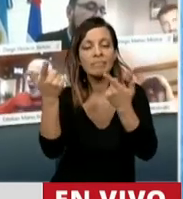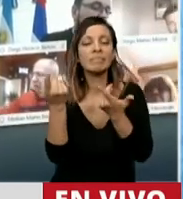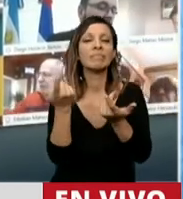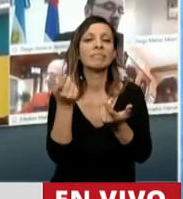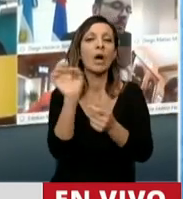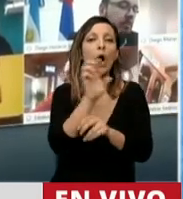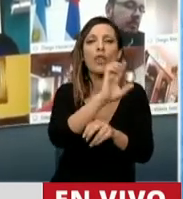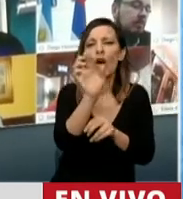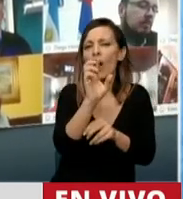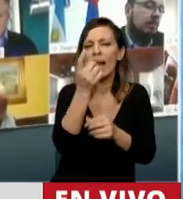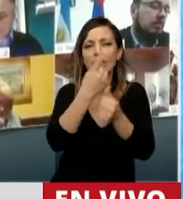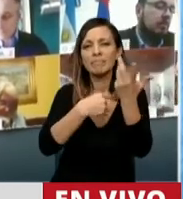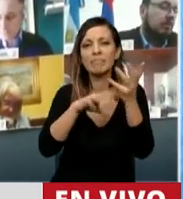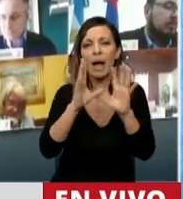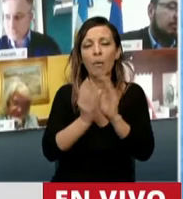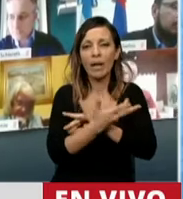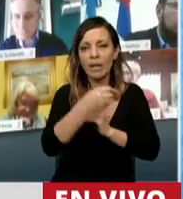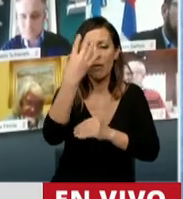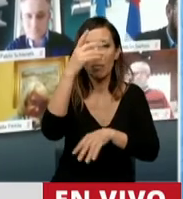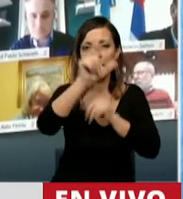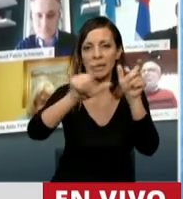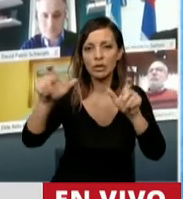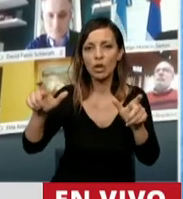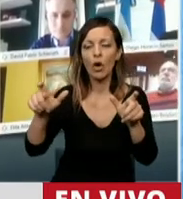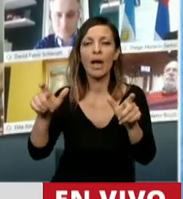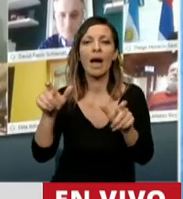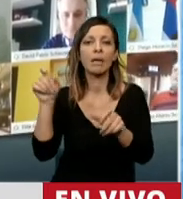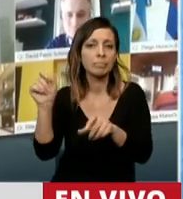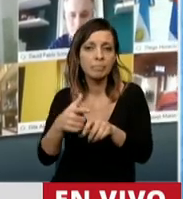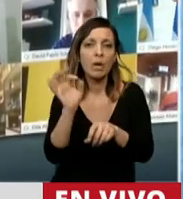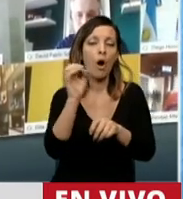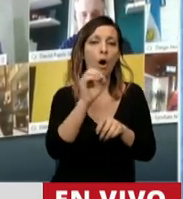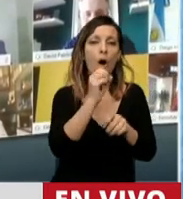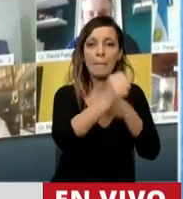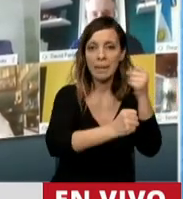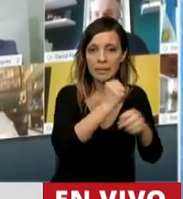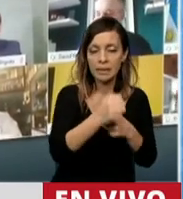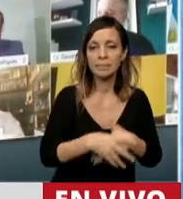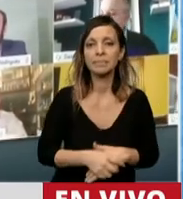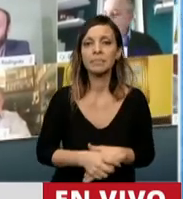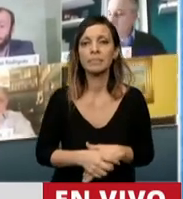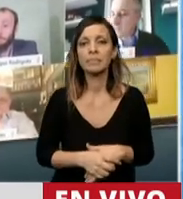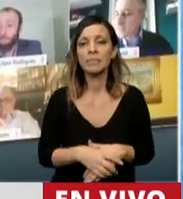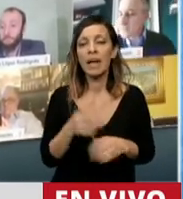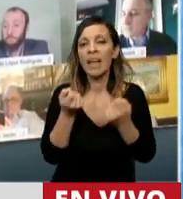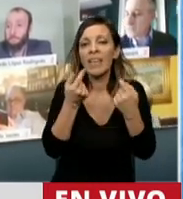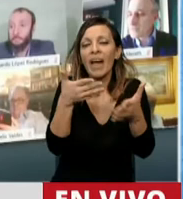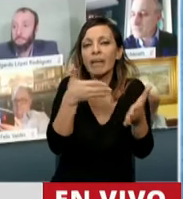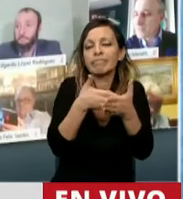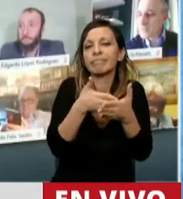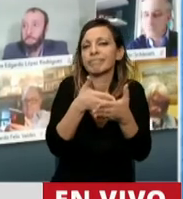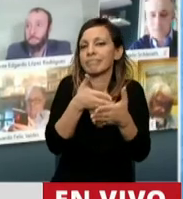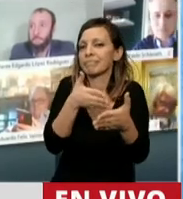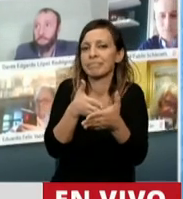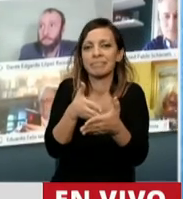por todo tipo de personas, humanas o jurídicas, poniéndole trabas así al